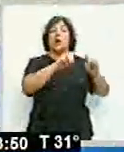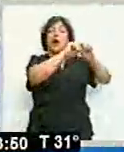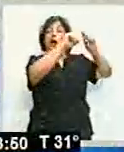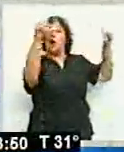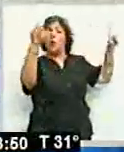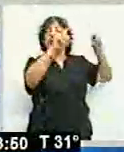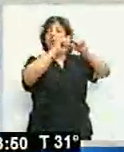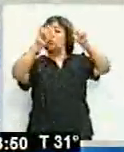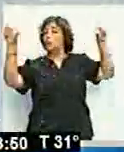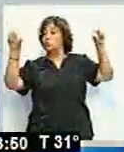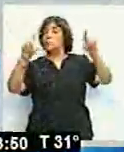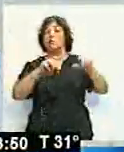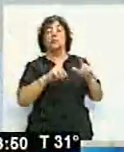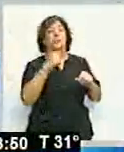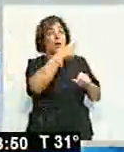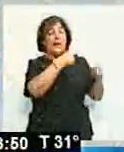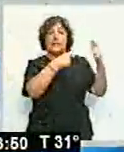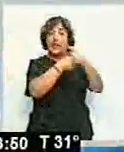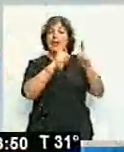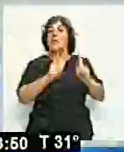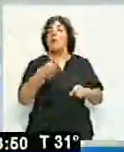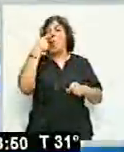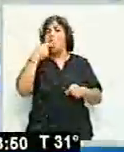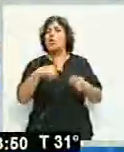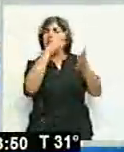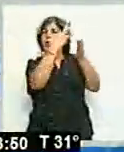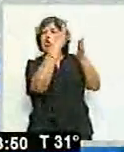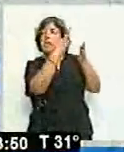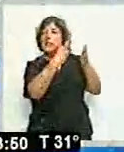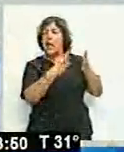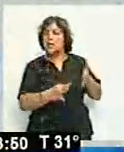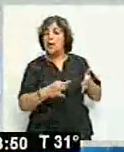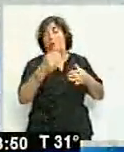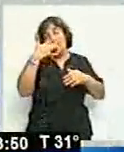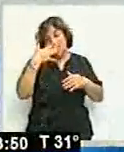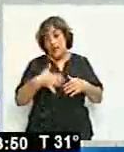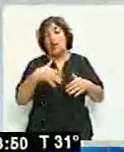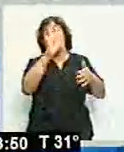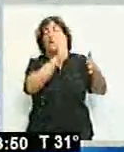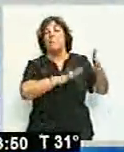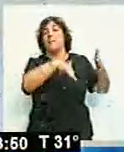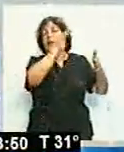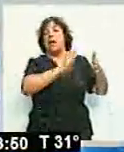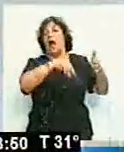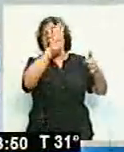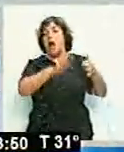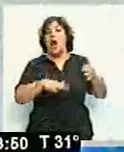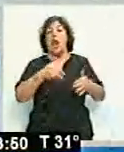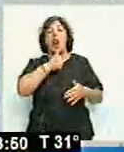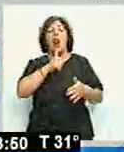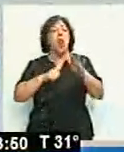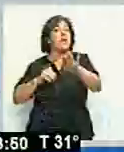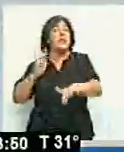correspondiente y bueno, ultimando los detalles para luego pintar la pileta y